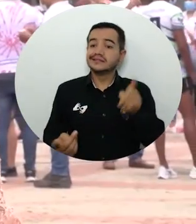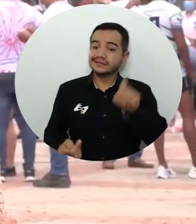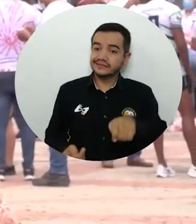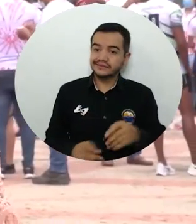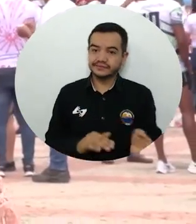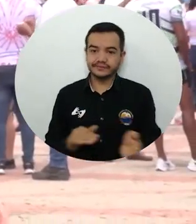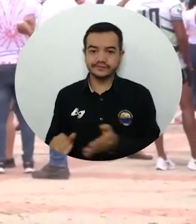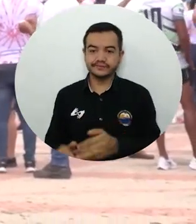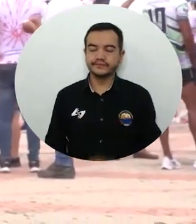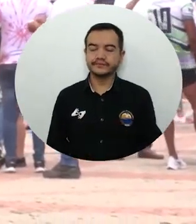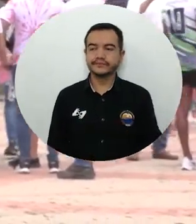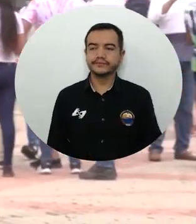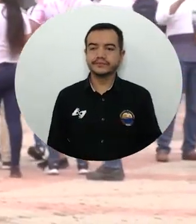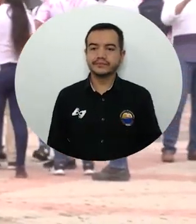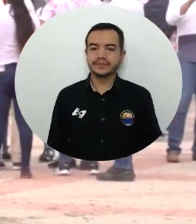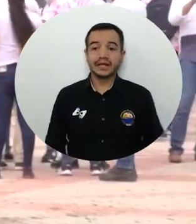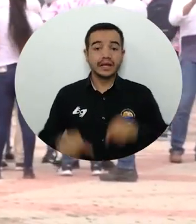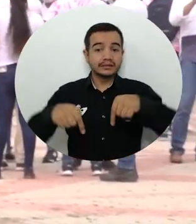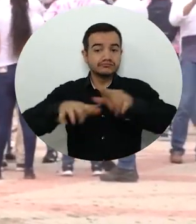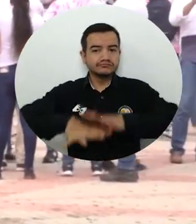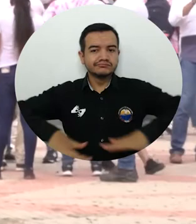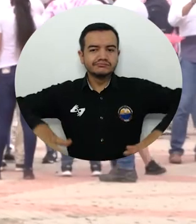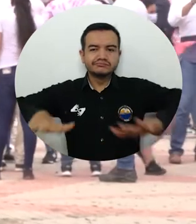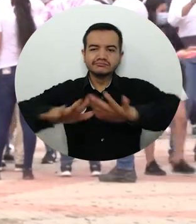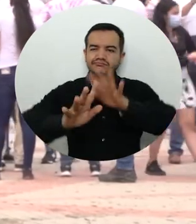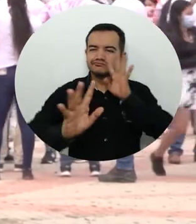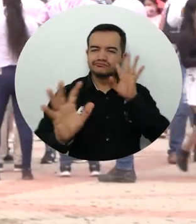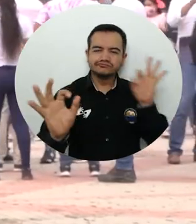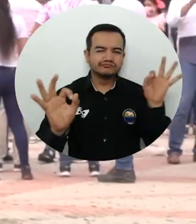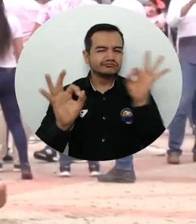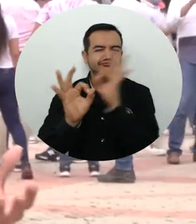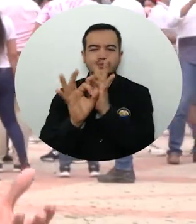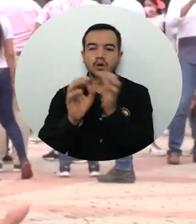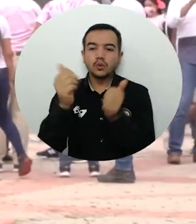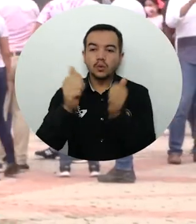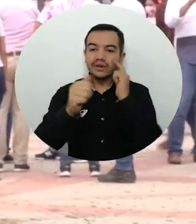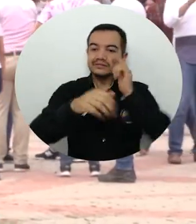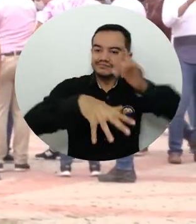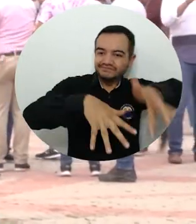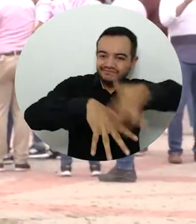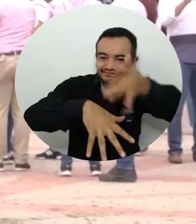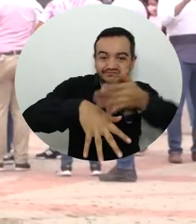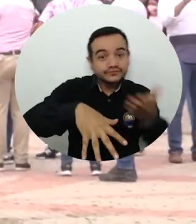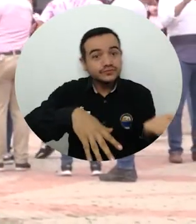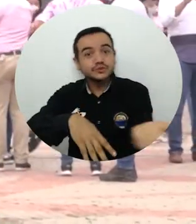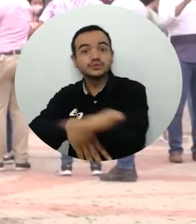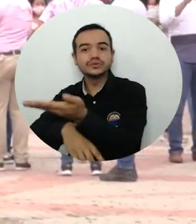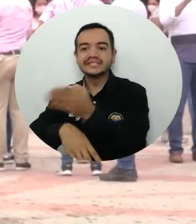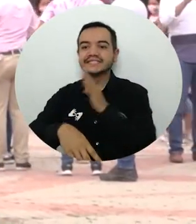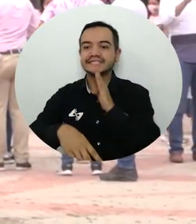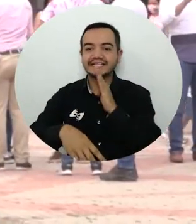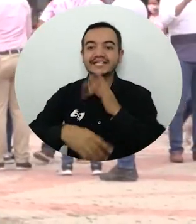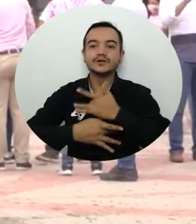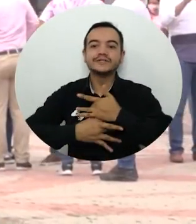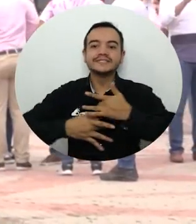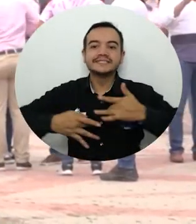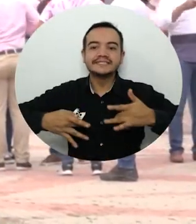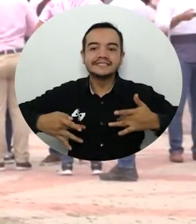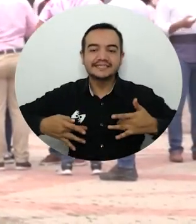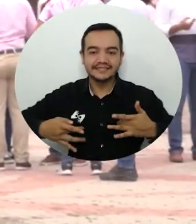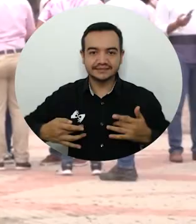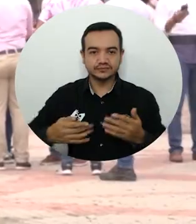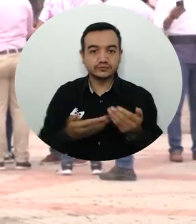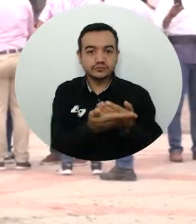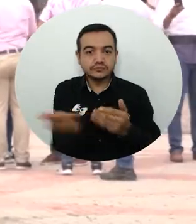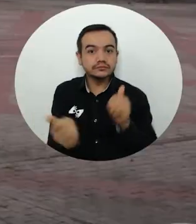Estos espacios son específicamente para motivar a la población sana a que se